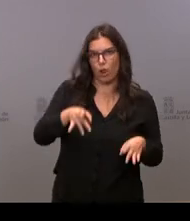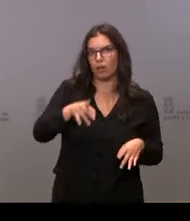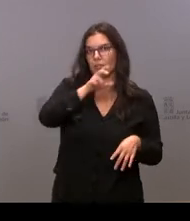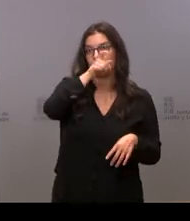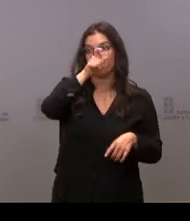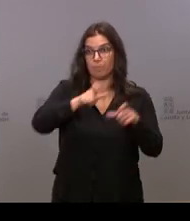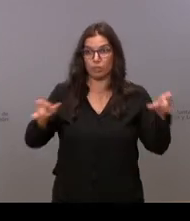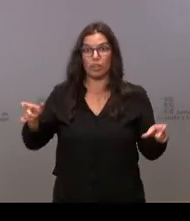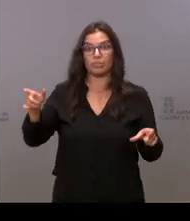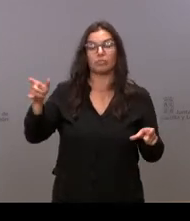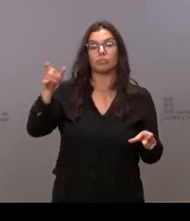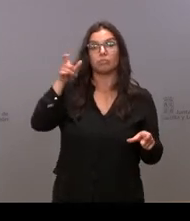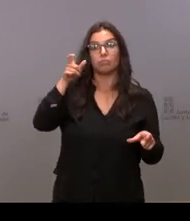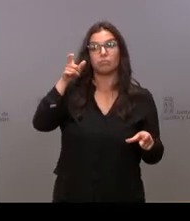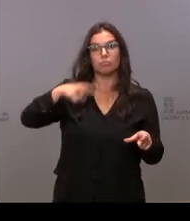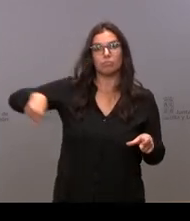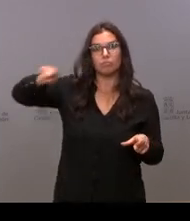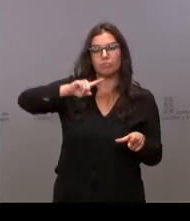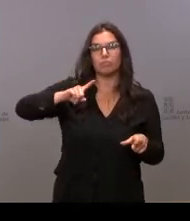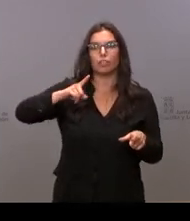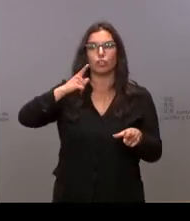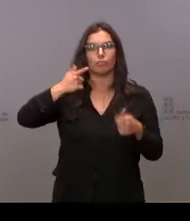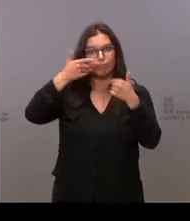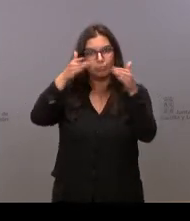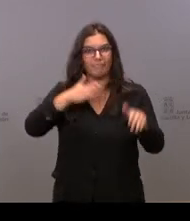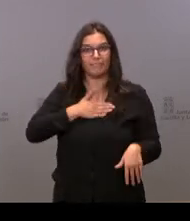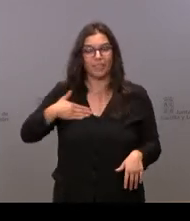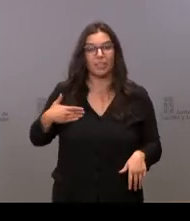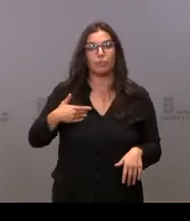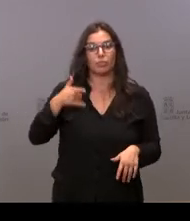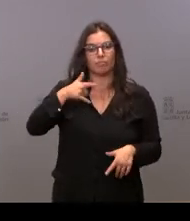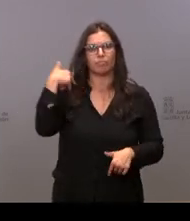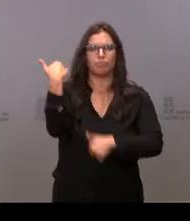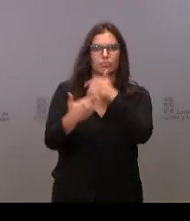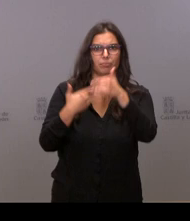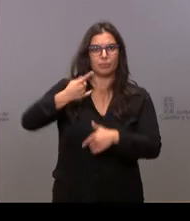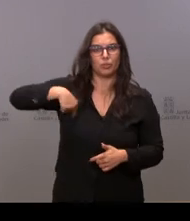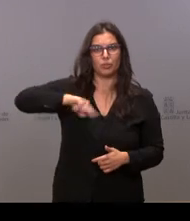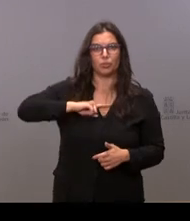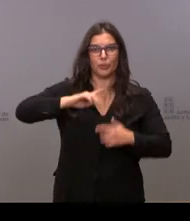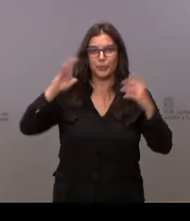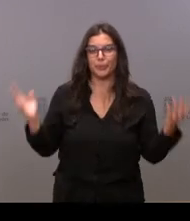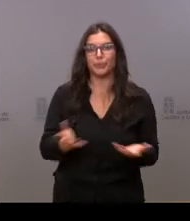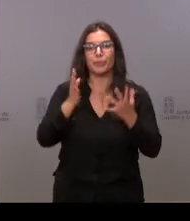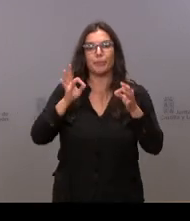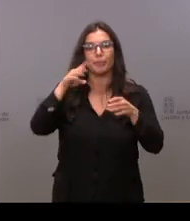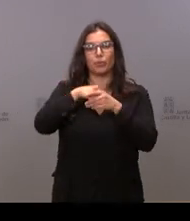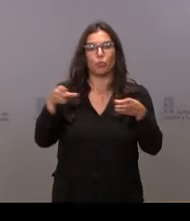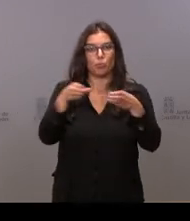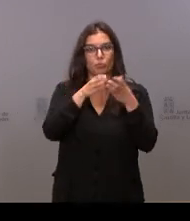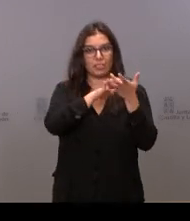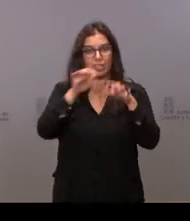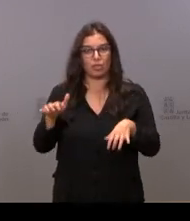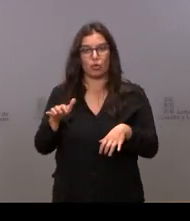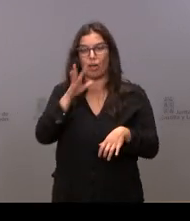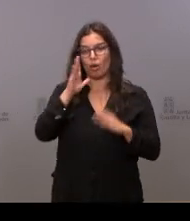Un avance que se suma a los muchos que estamos impulsando desde la Junta de Castilla y León en